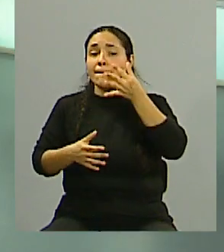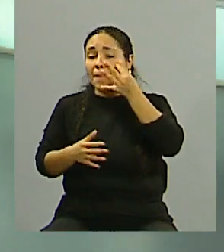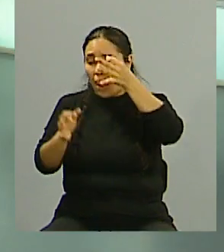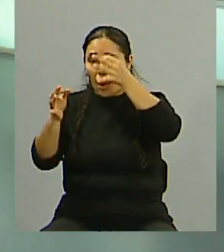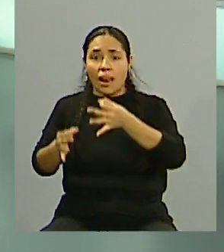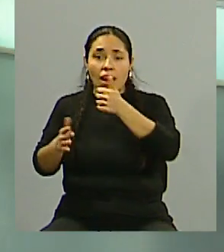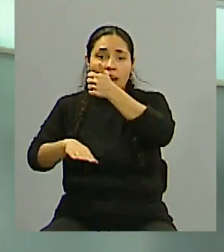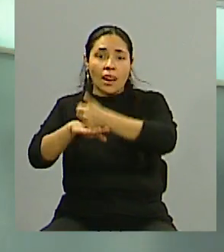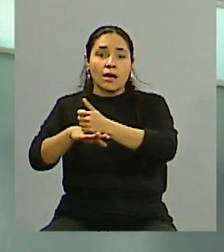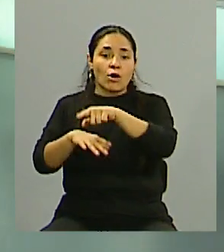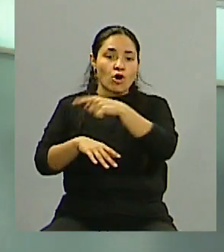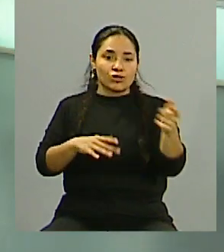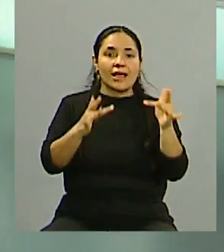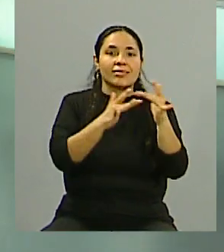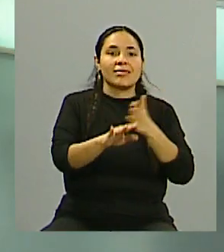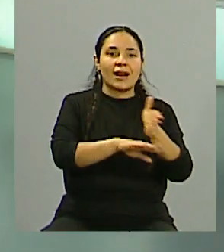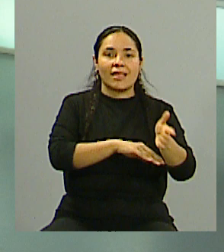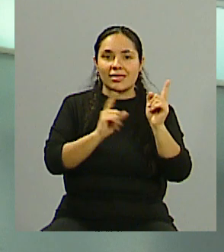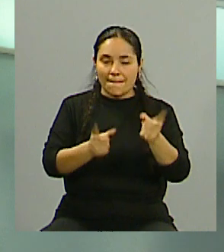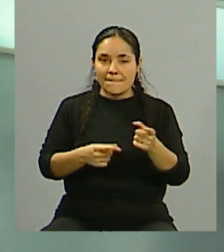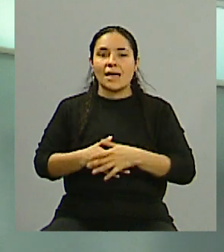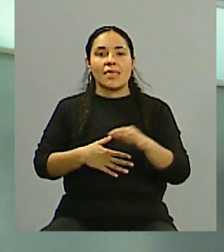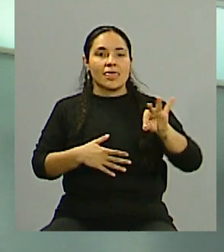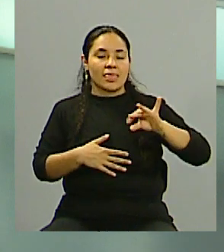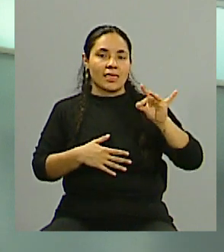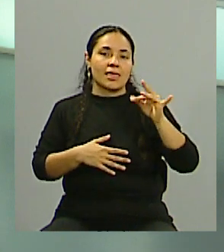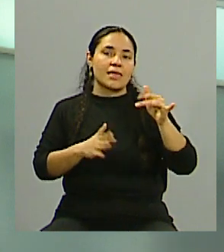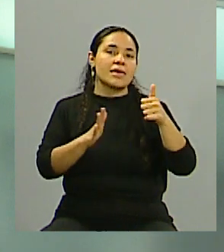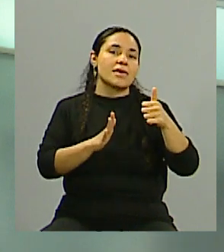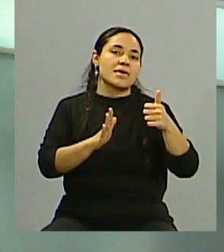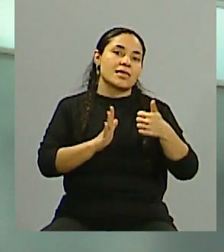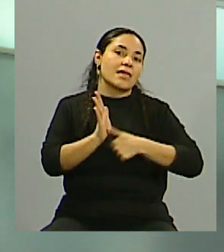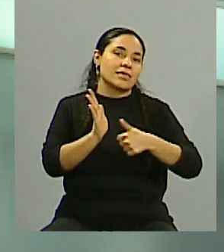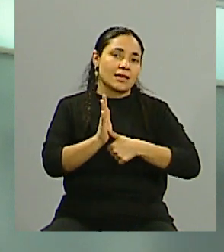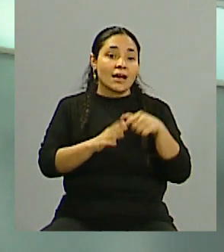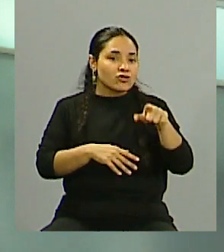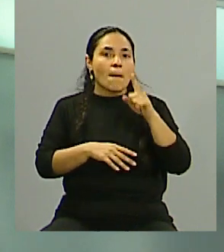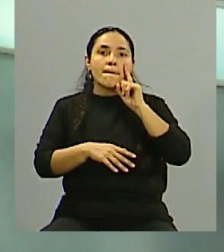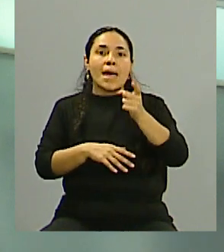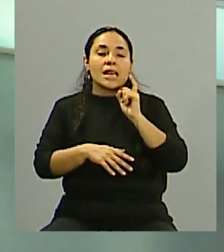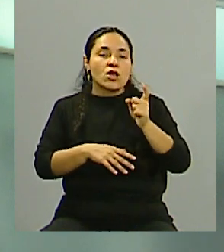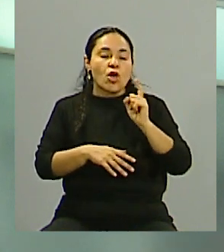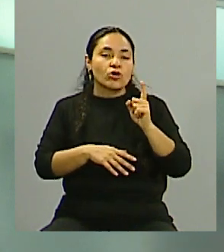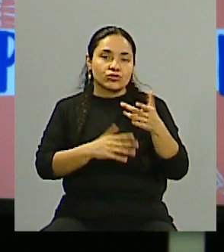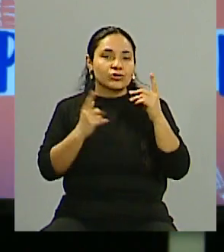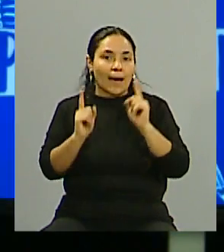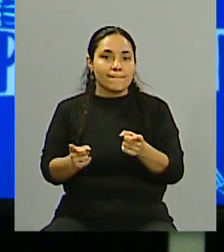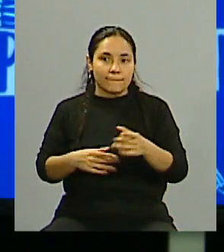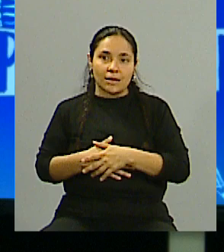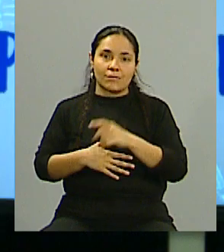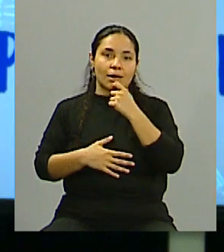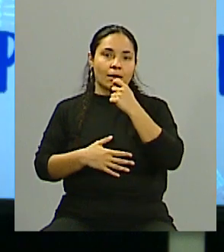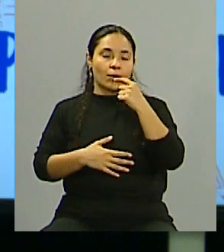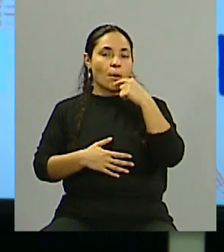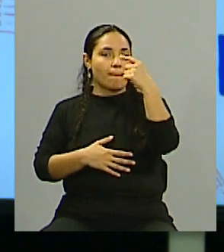profundo. ¿Qué puede ocurrir en el mundo digital? La suplantación de identidad. Claro, tiene sus riesgos, obviamente. Absolutamente. Yo si te pregunto, paro a